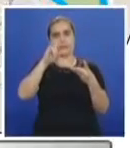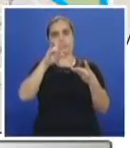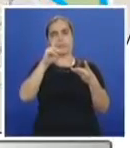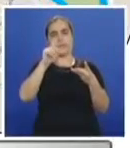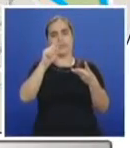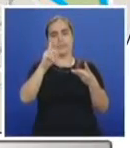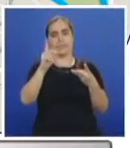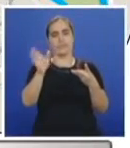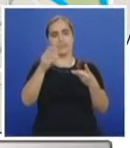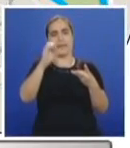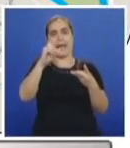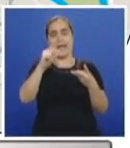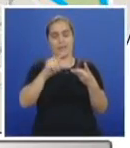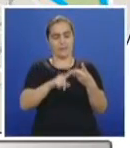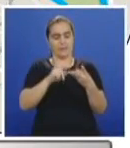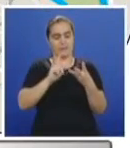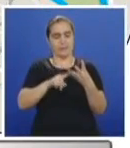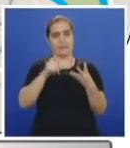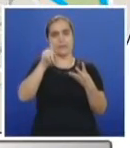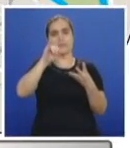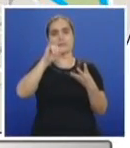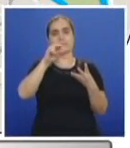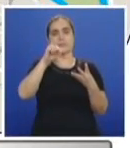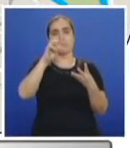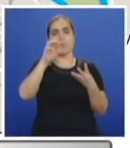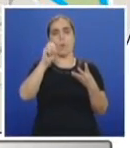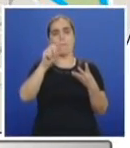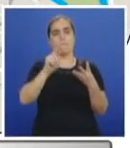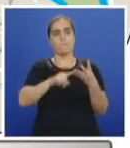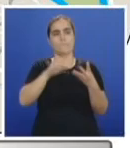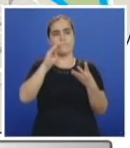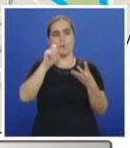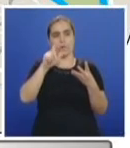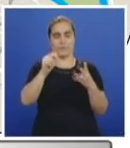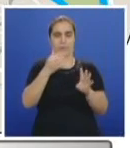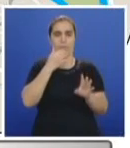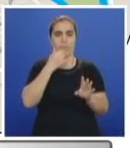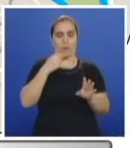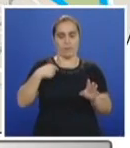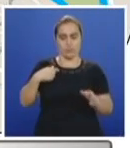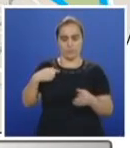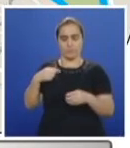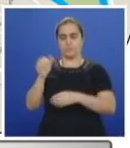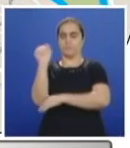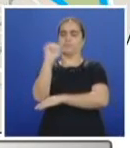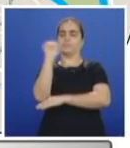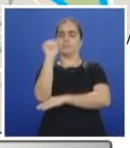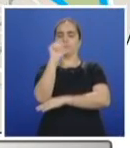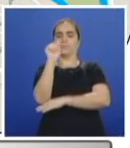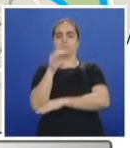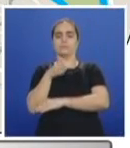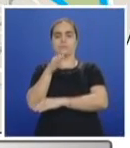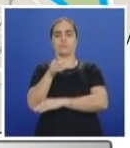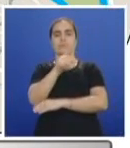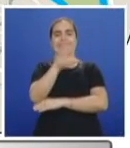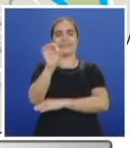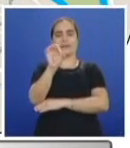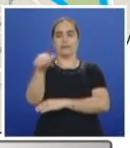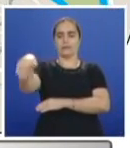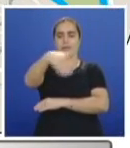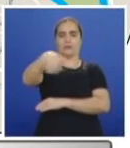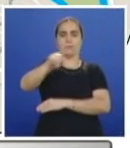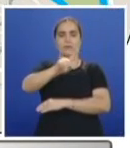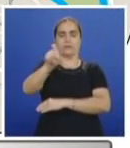Bolívar. Entonces, la idea es que si se llega a la 100 con 16, girar a la derecha,